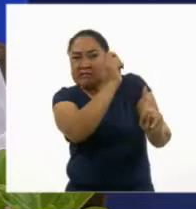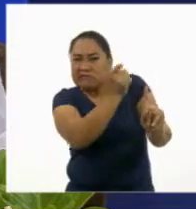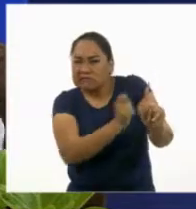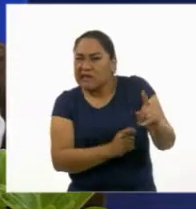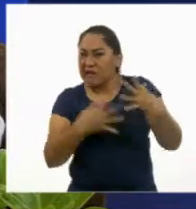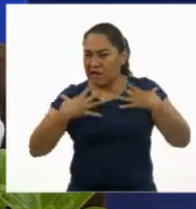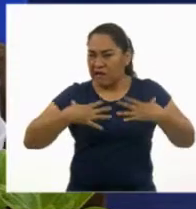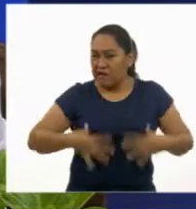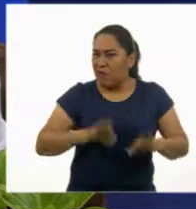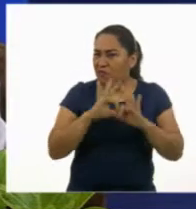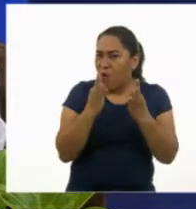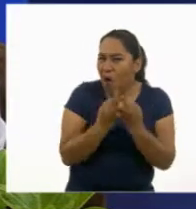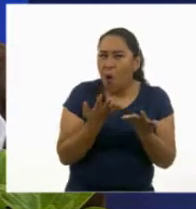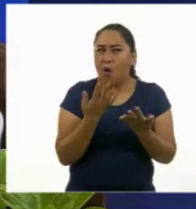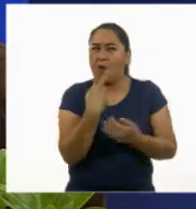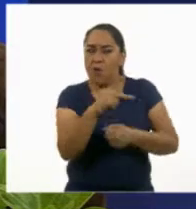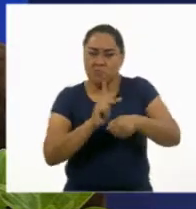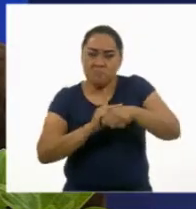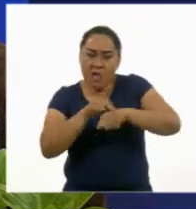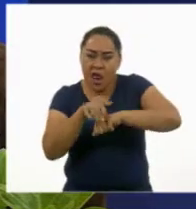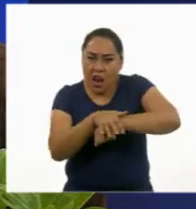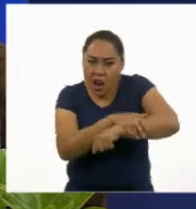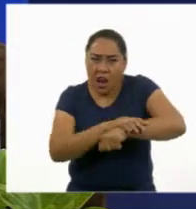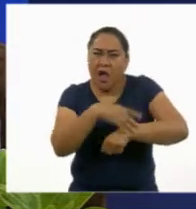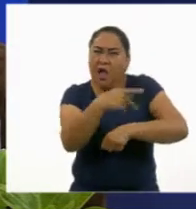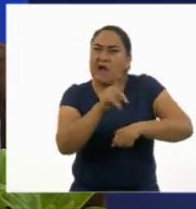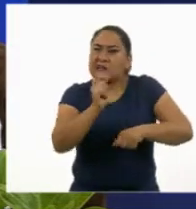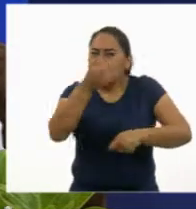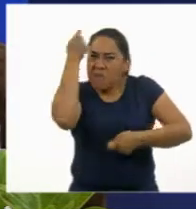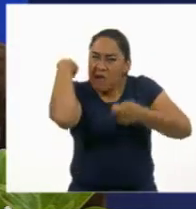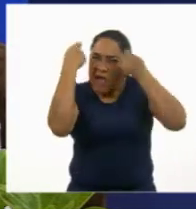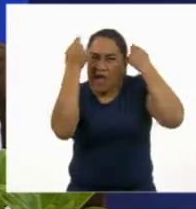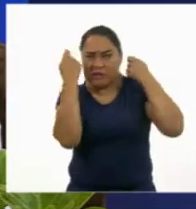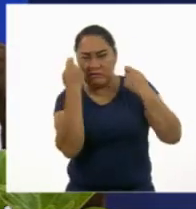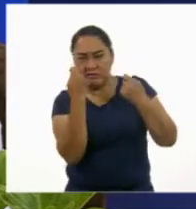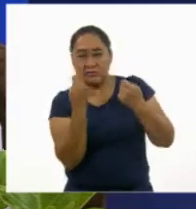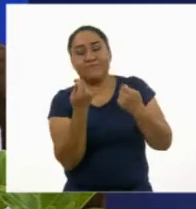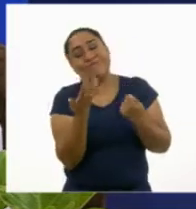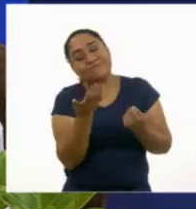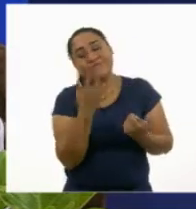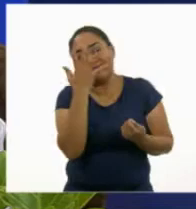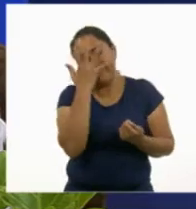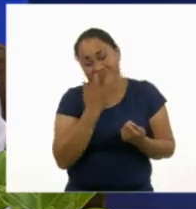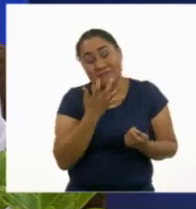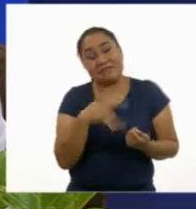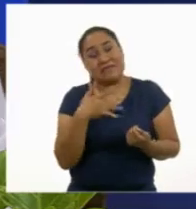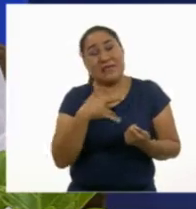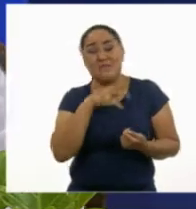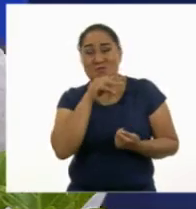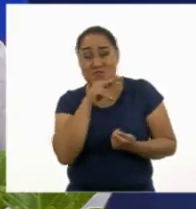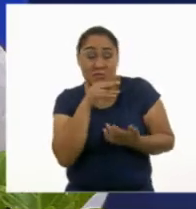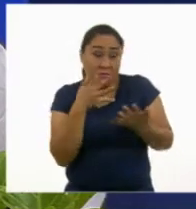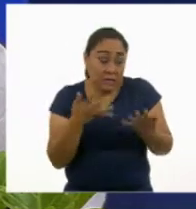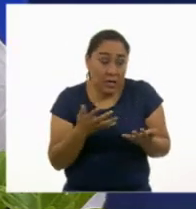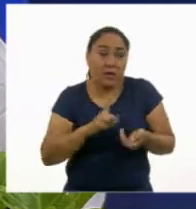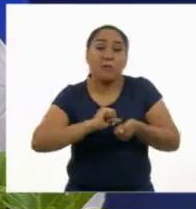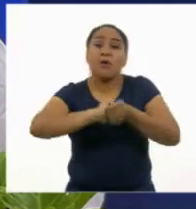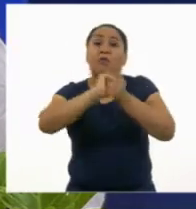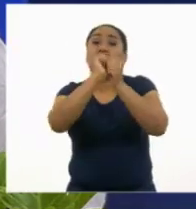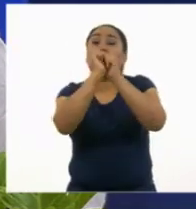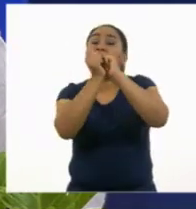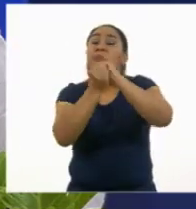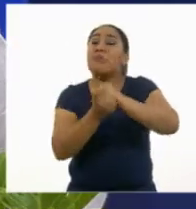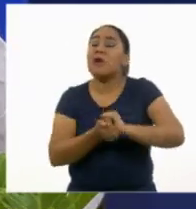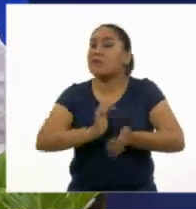visten, por su color de piel, por cómo se peinan. Y lo más triste y preocupante es que esto solo nos lleva a discriminar.